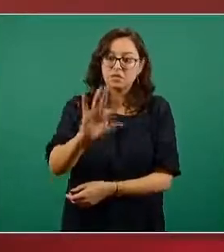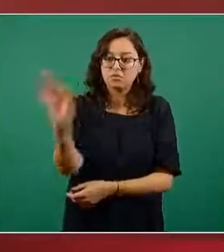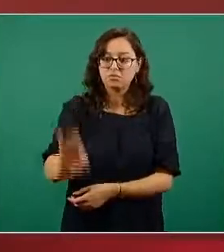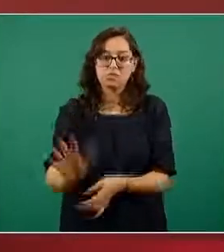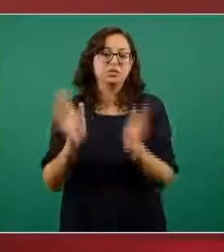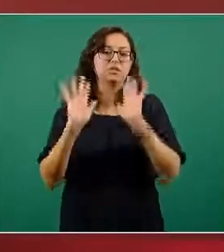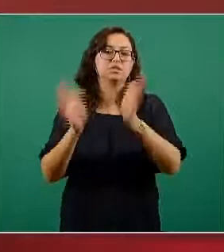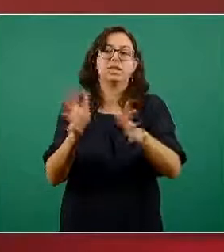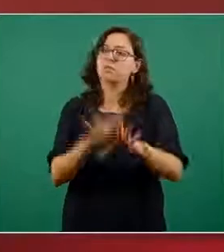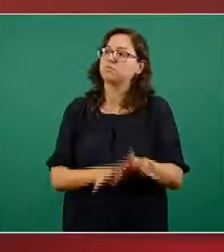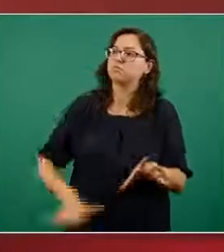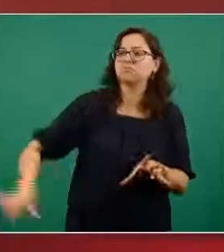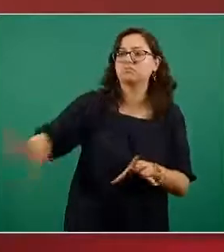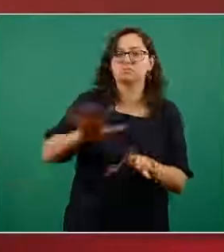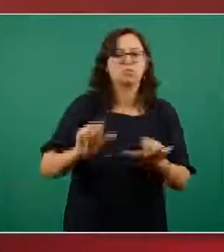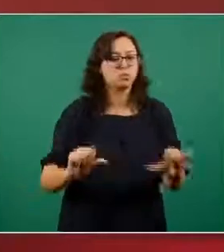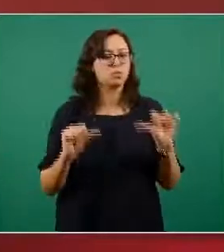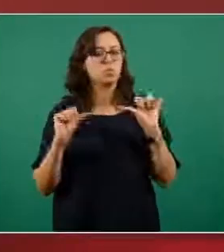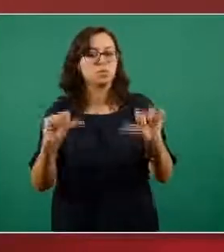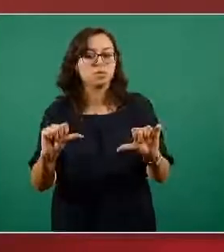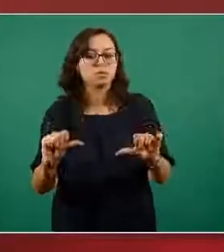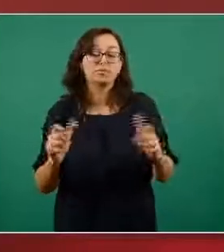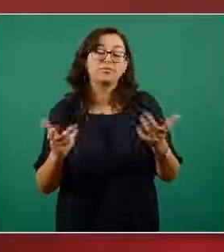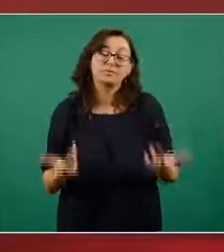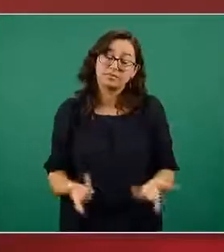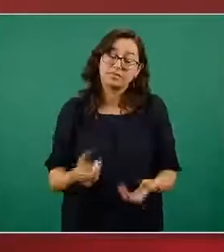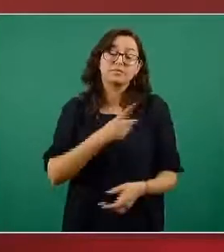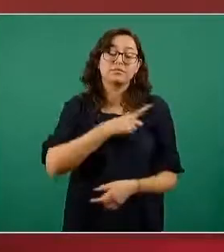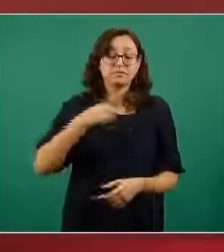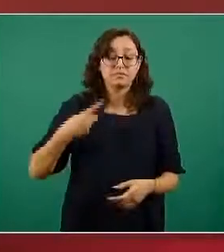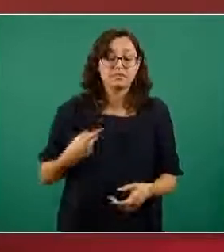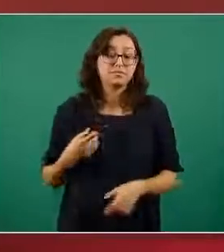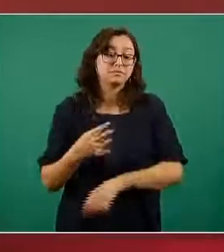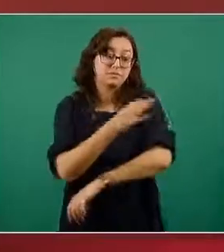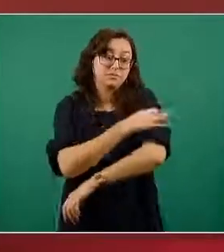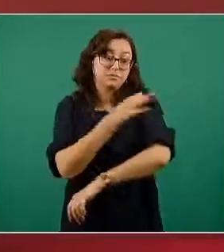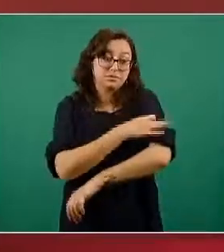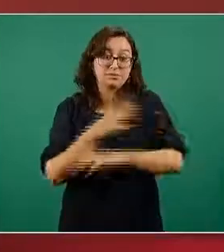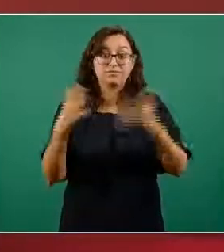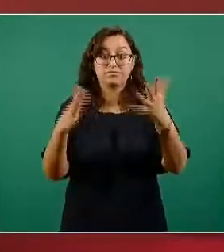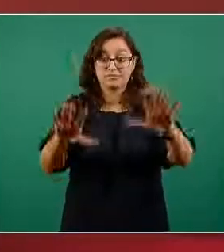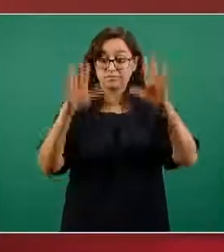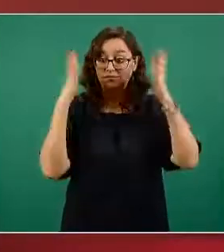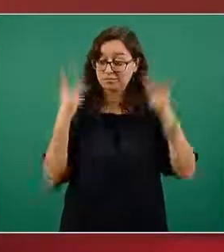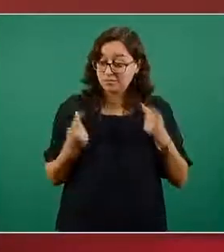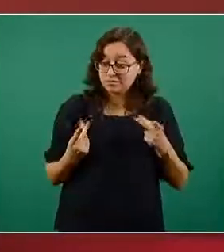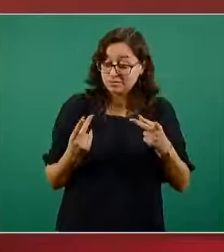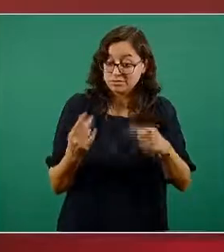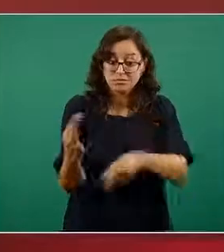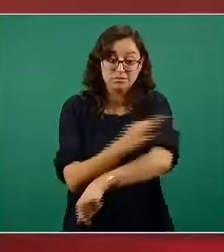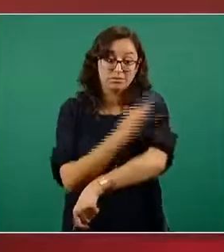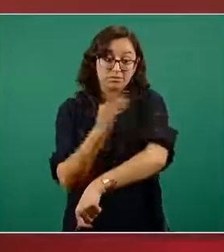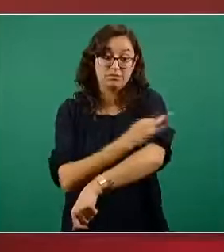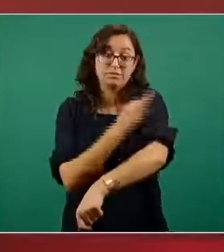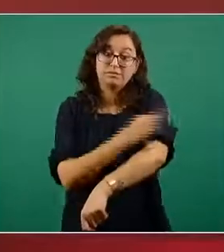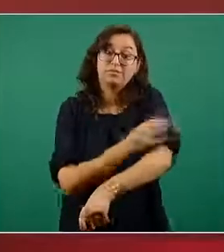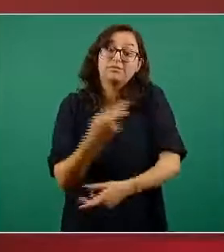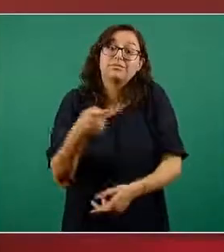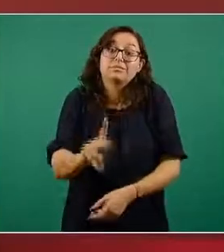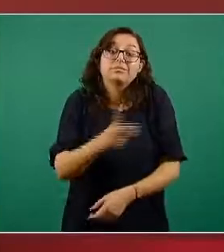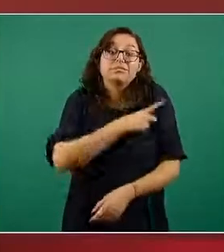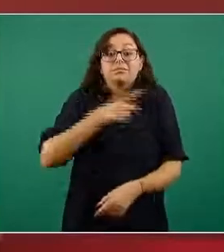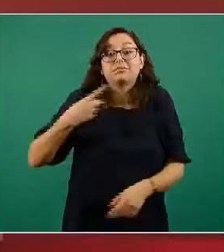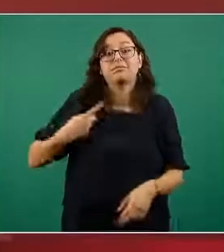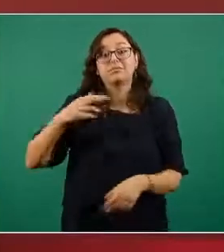cuando se puede llegar a esto pues depende de la velocidad a la que se vacune y recordamos una vez más que el factor